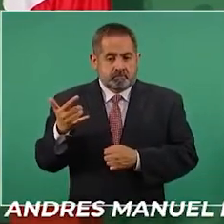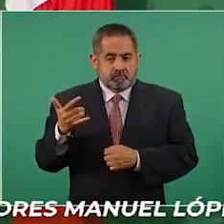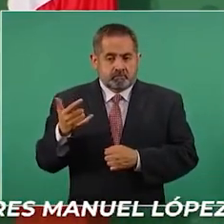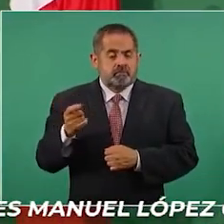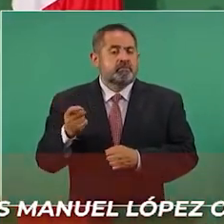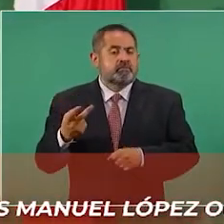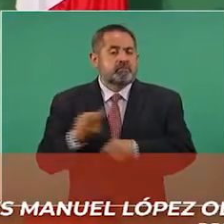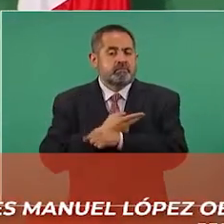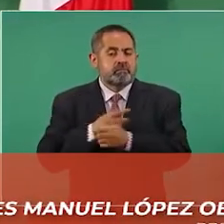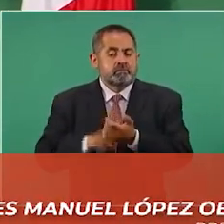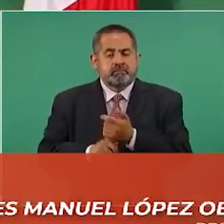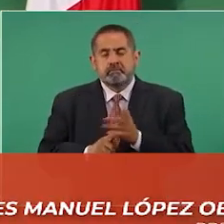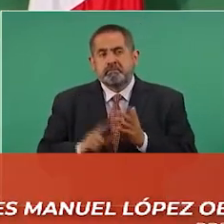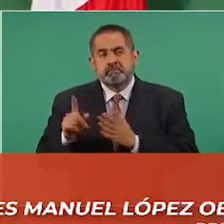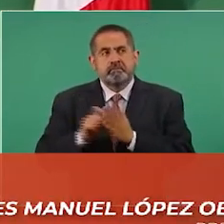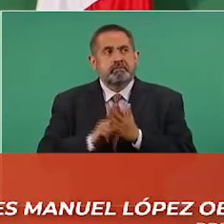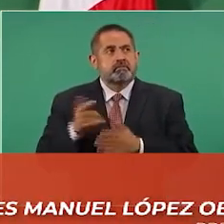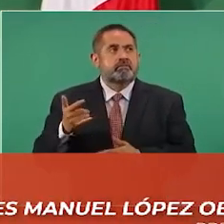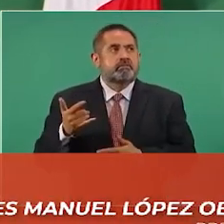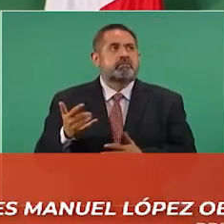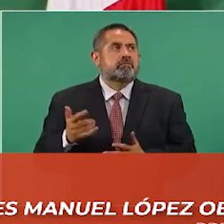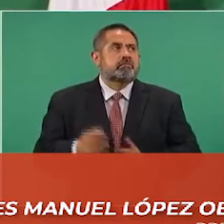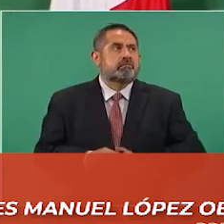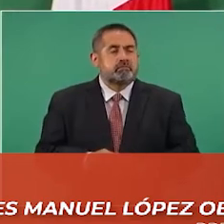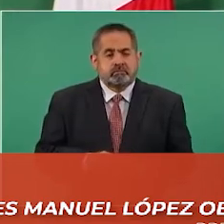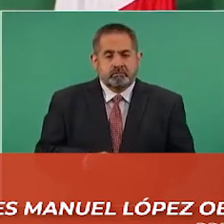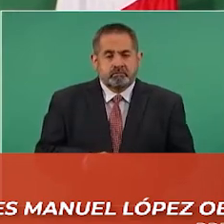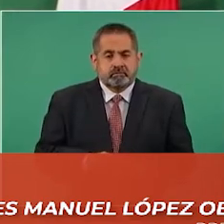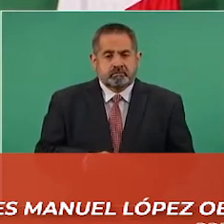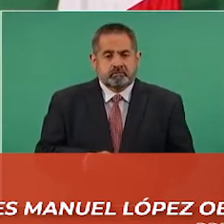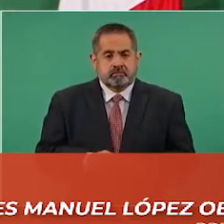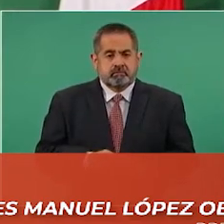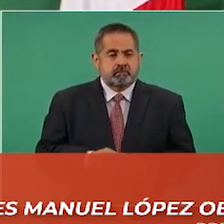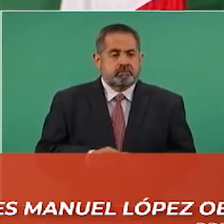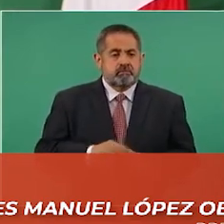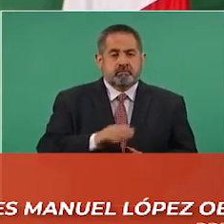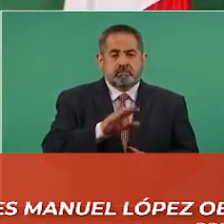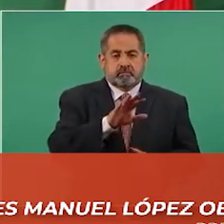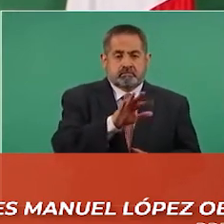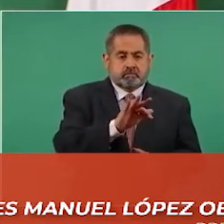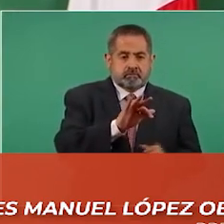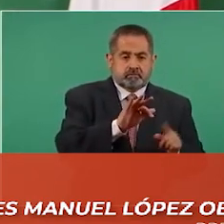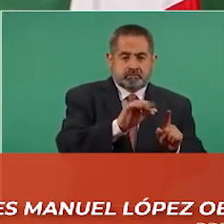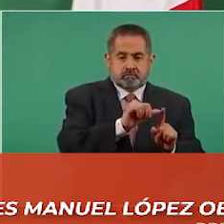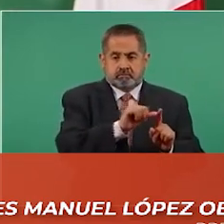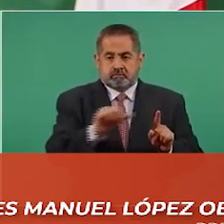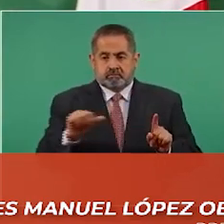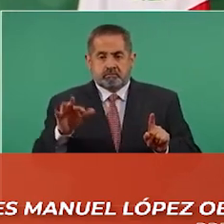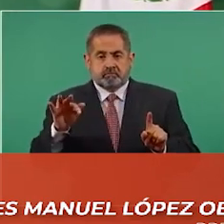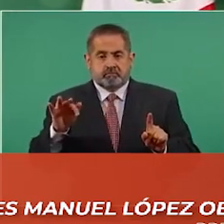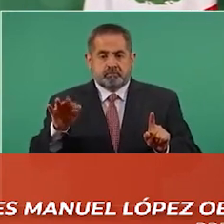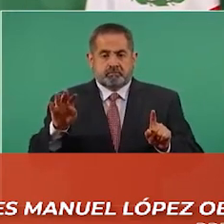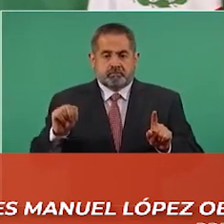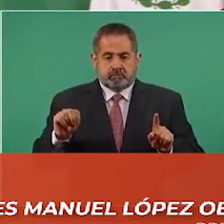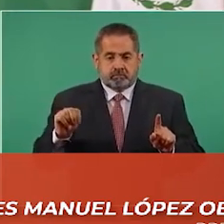de 40 a 49,